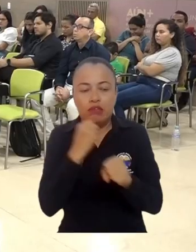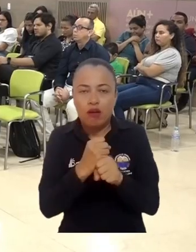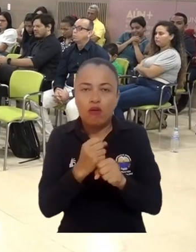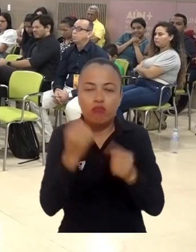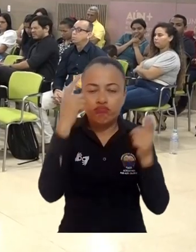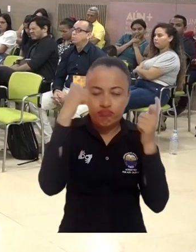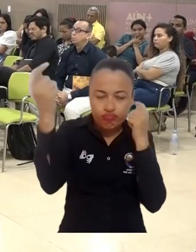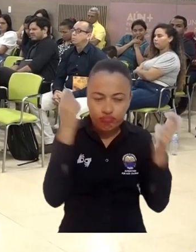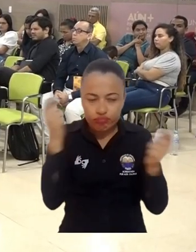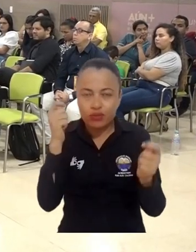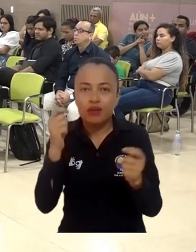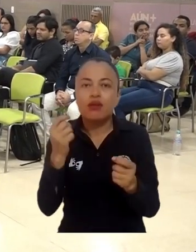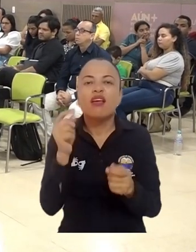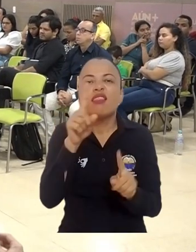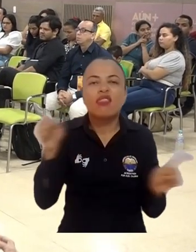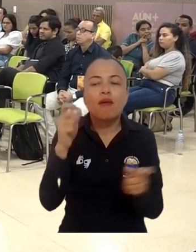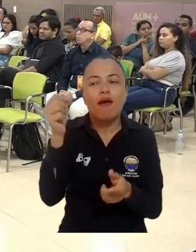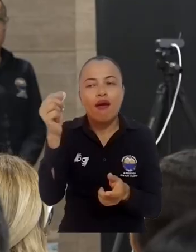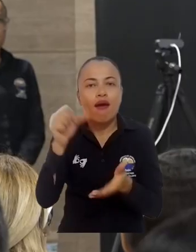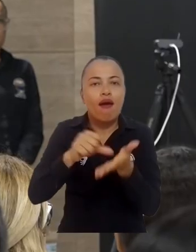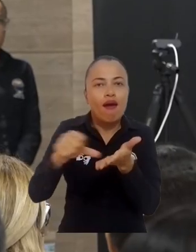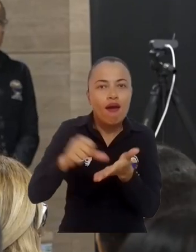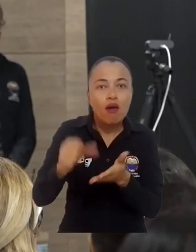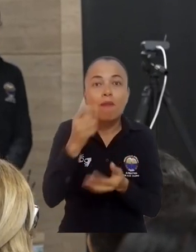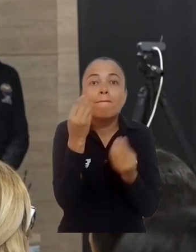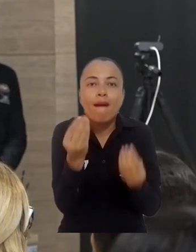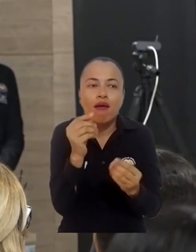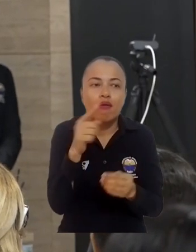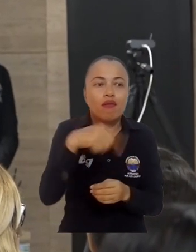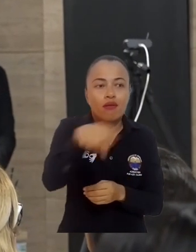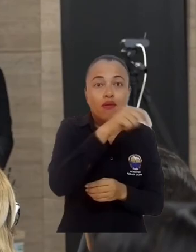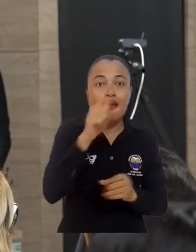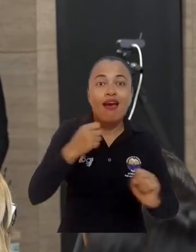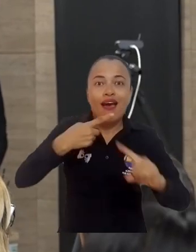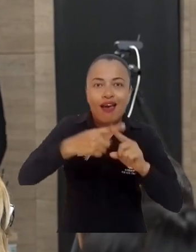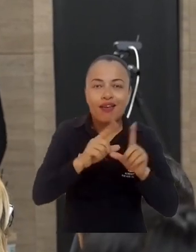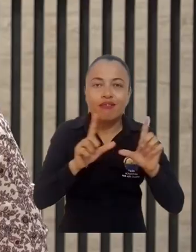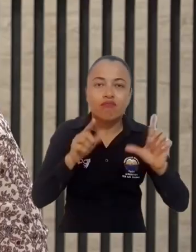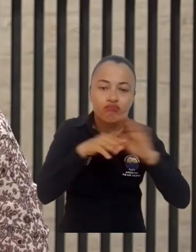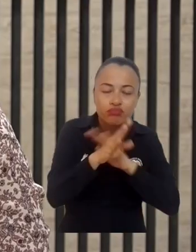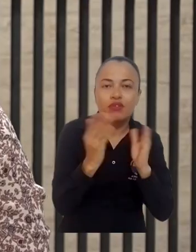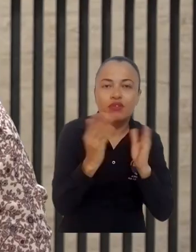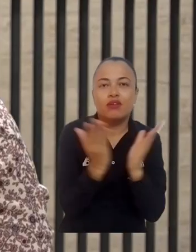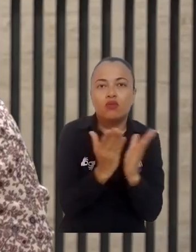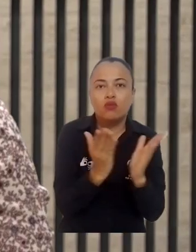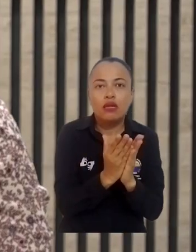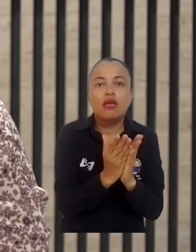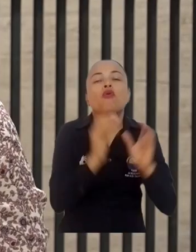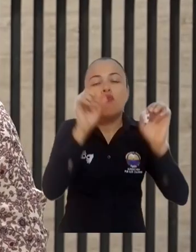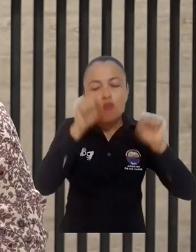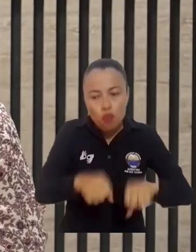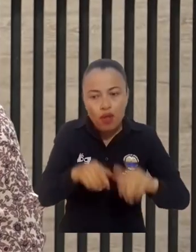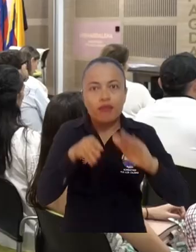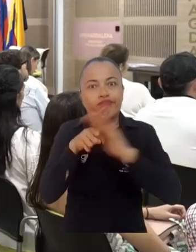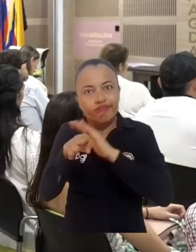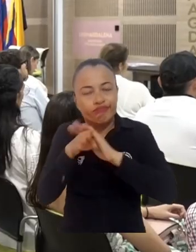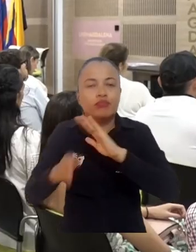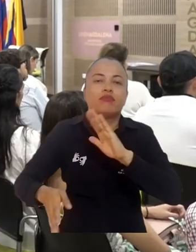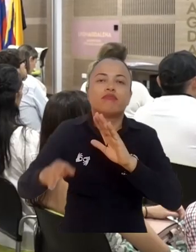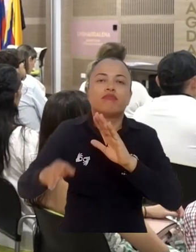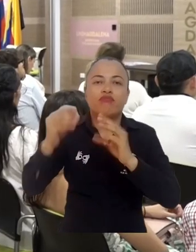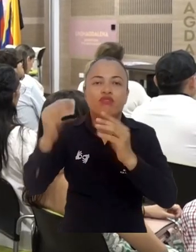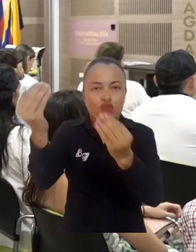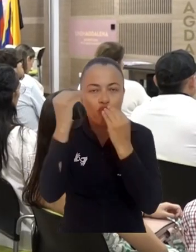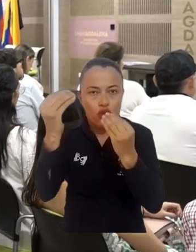quien además resaltó el trabajo en diferentes estrategias en materia de costos para hacer más asequible el acceso a una formación avanzada, sobre todo